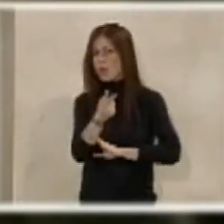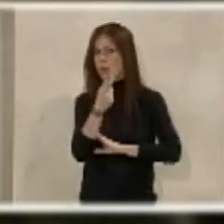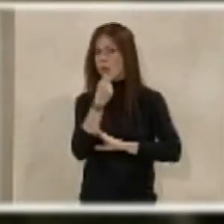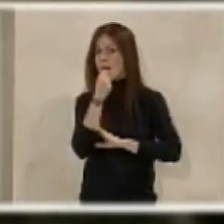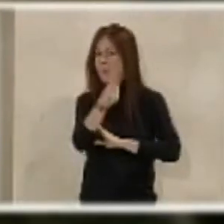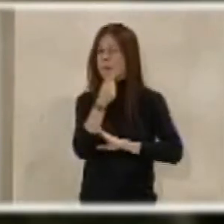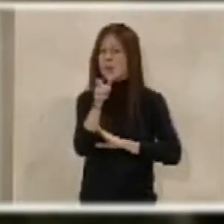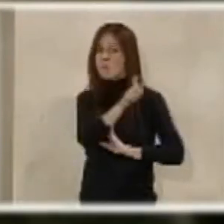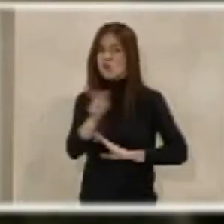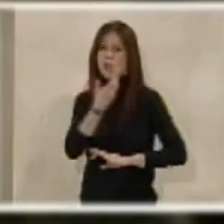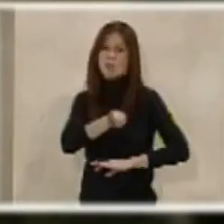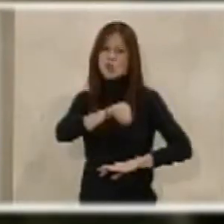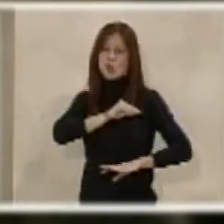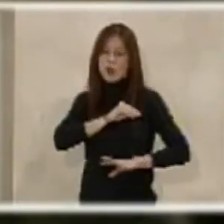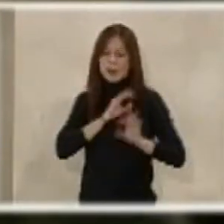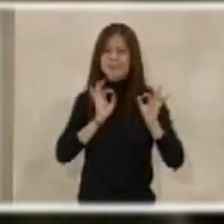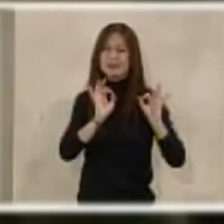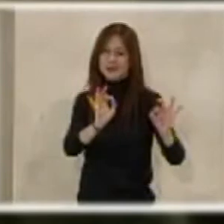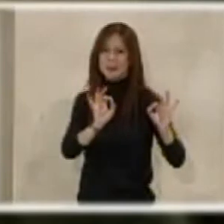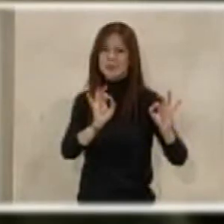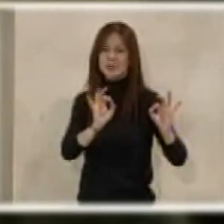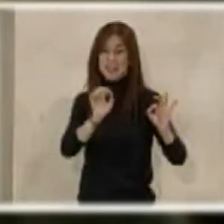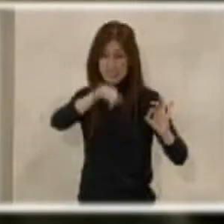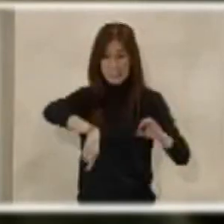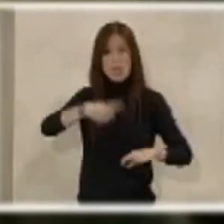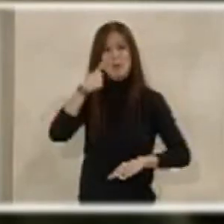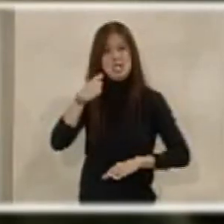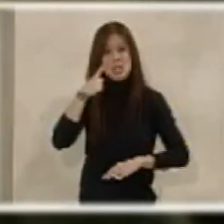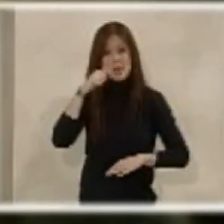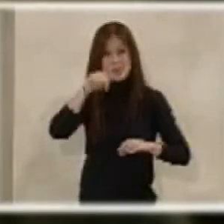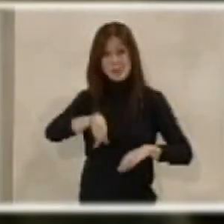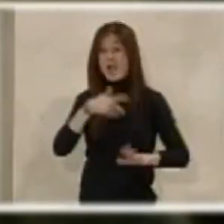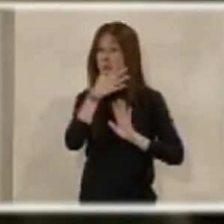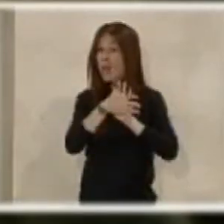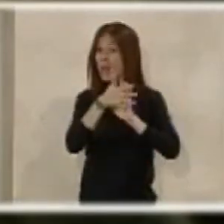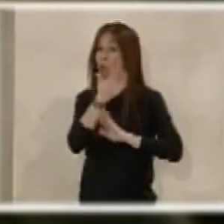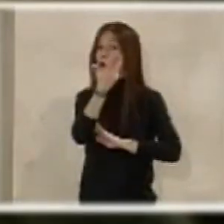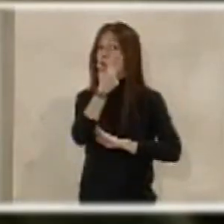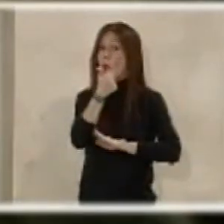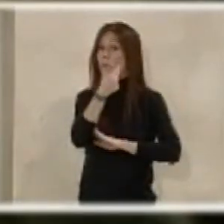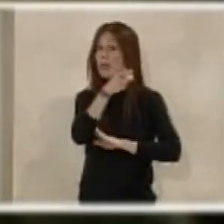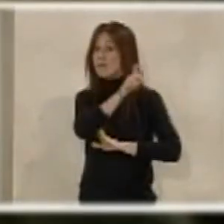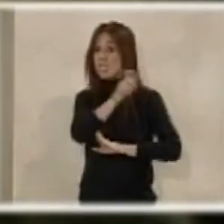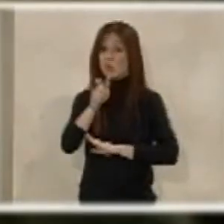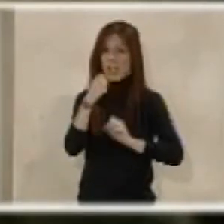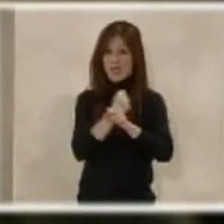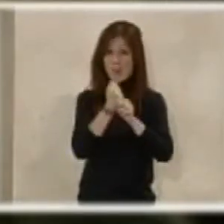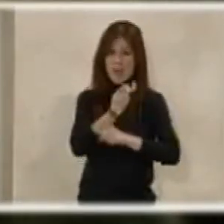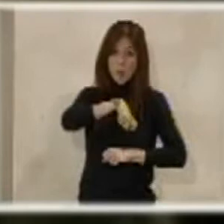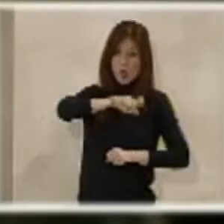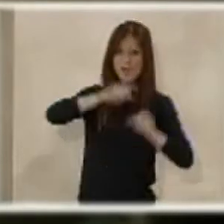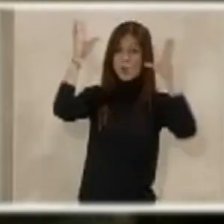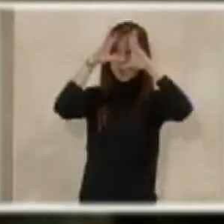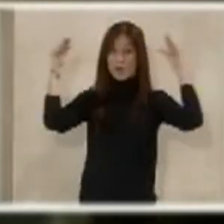Por ejemplo, españoles, concretamente en Almería estamos hablando de dos mil efectivos aproximadamente entre